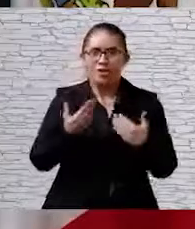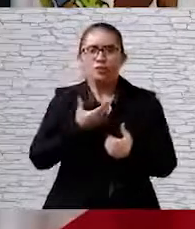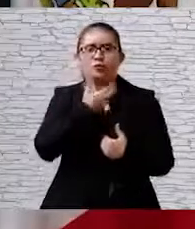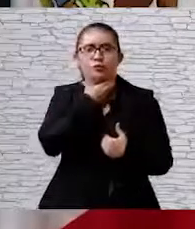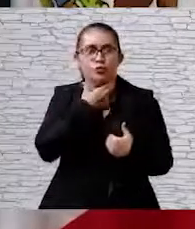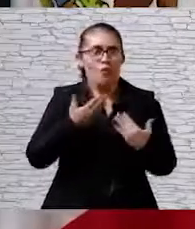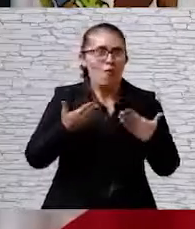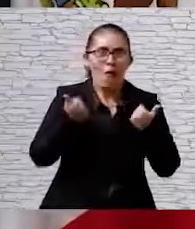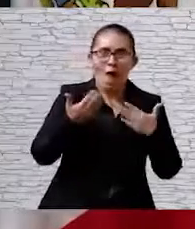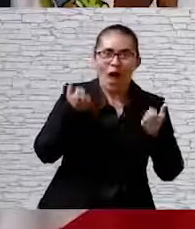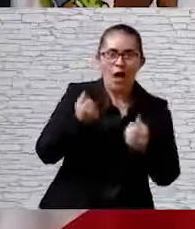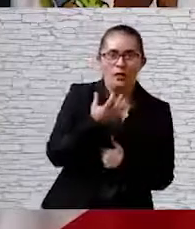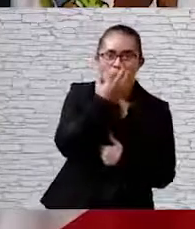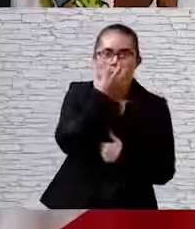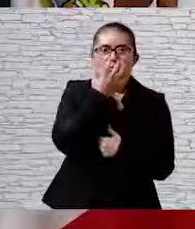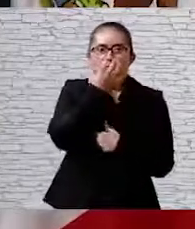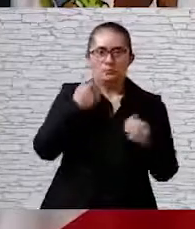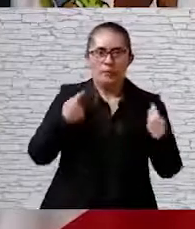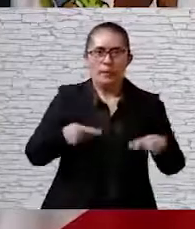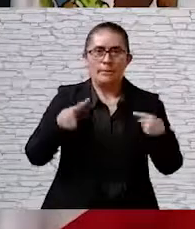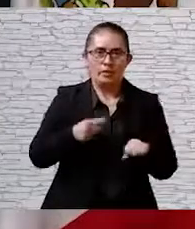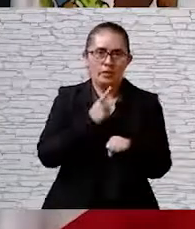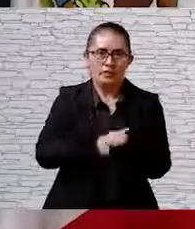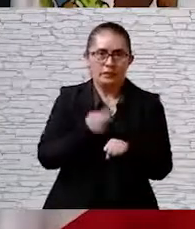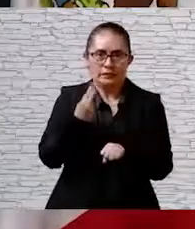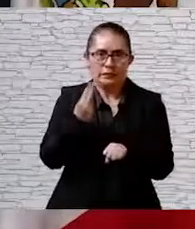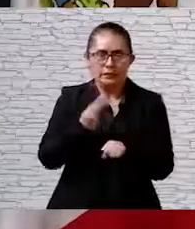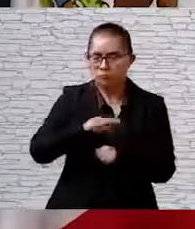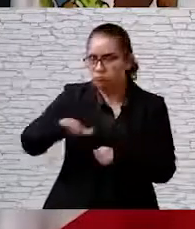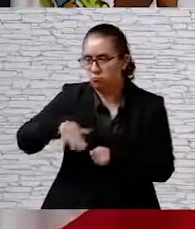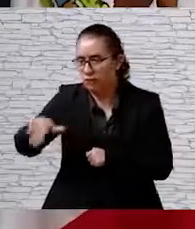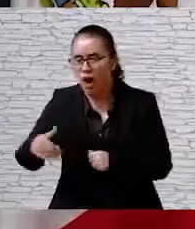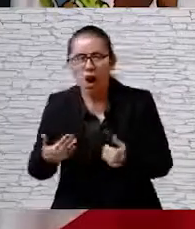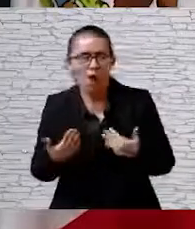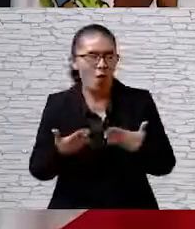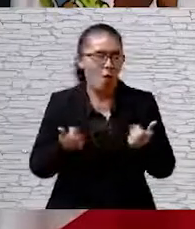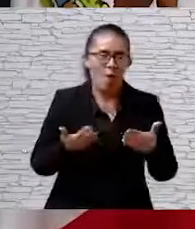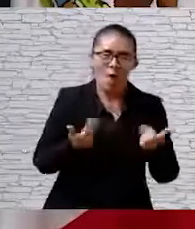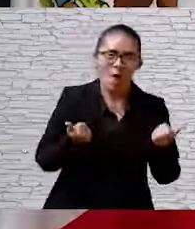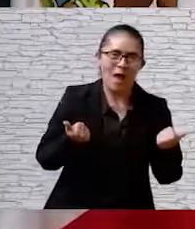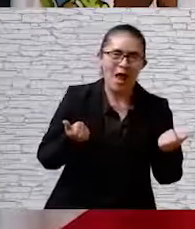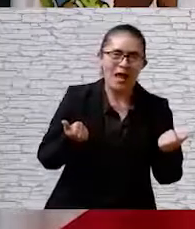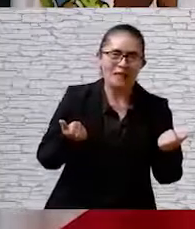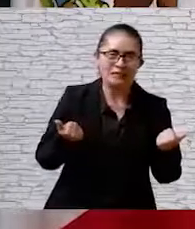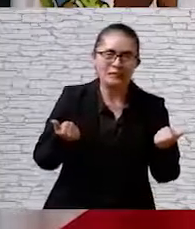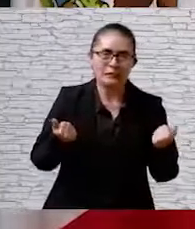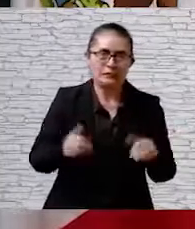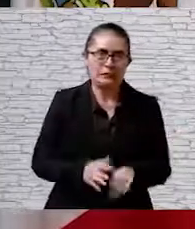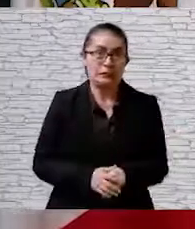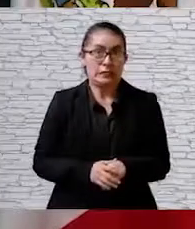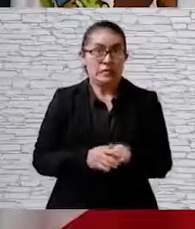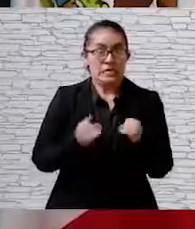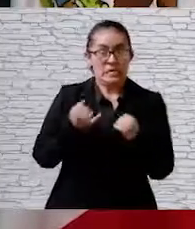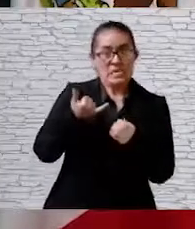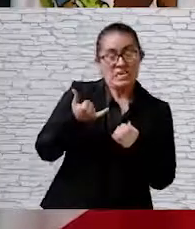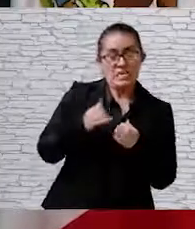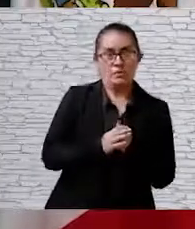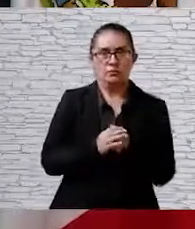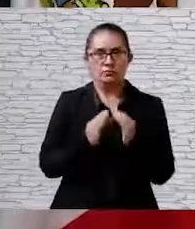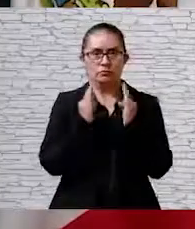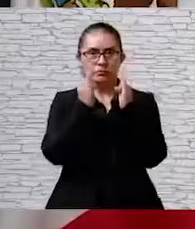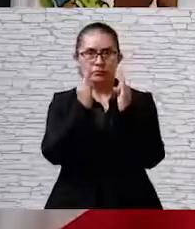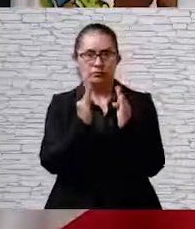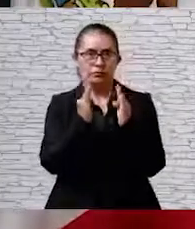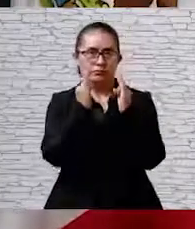hospital. Cada vez es más difícil encontrar oxígeno para nuestros enfermos y los servicios